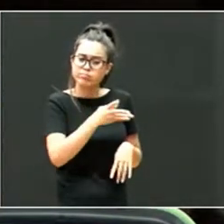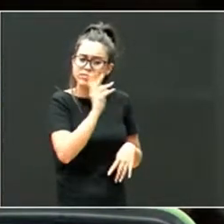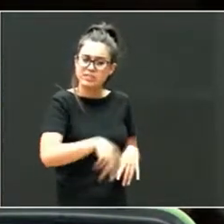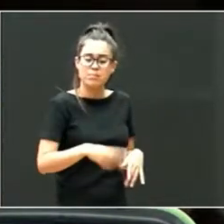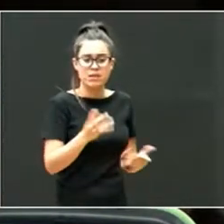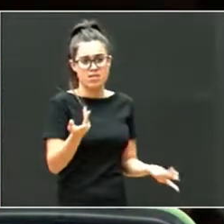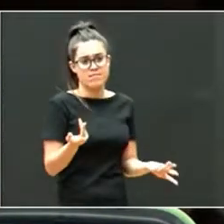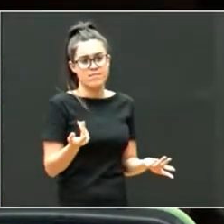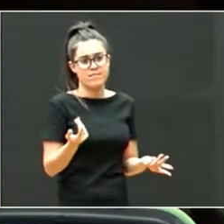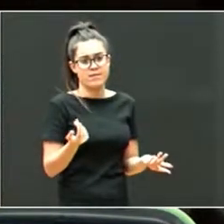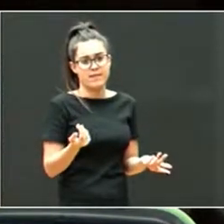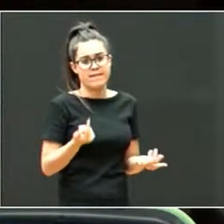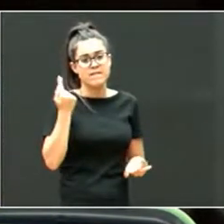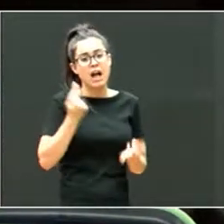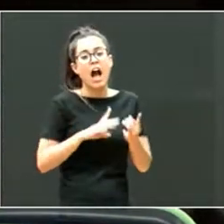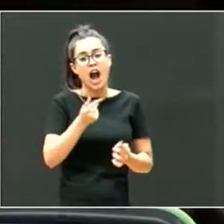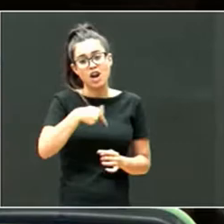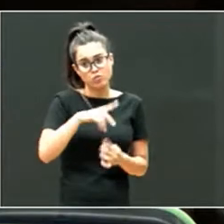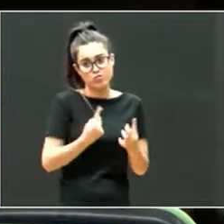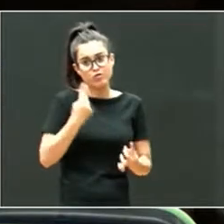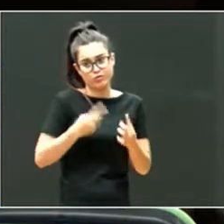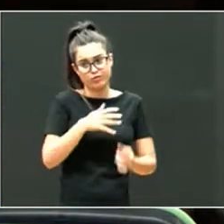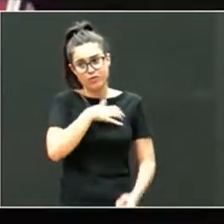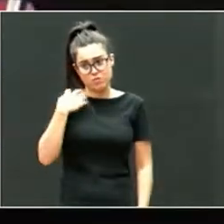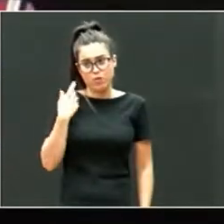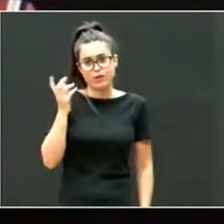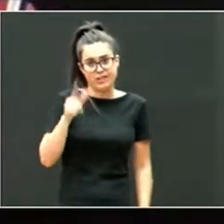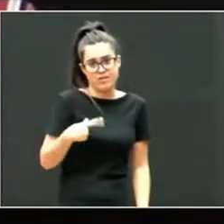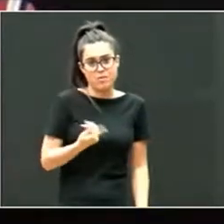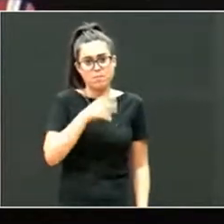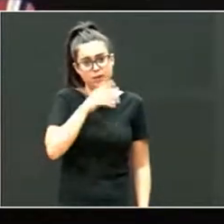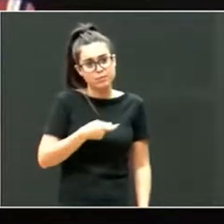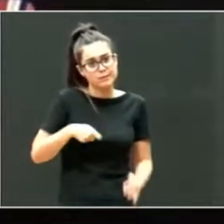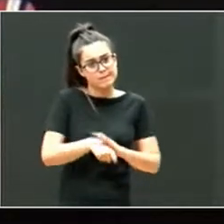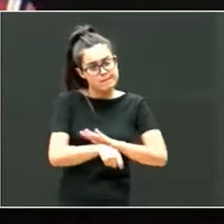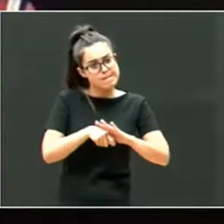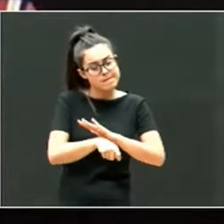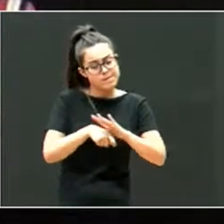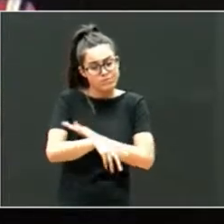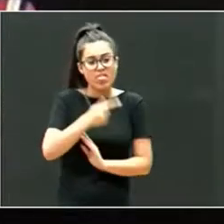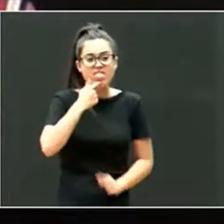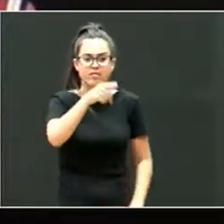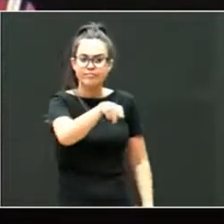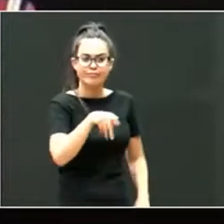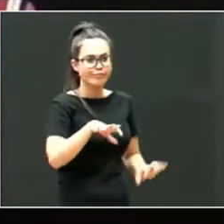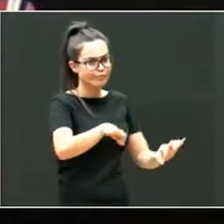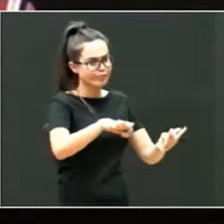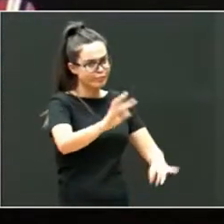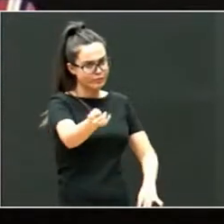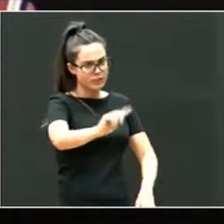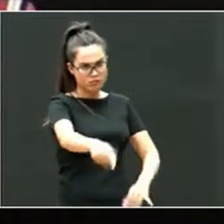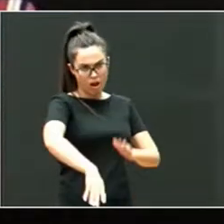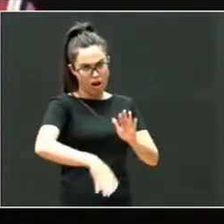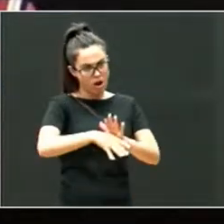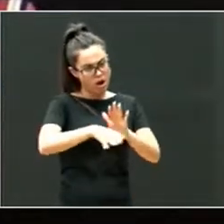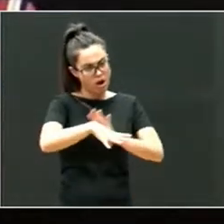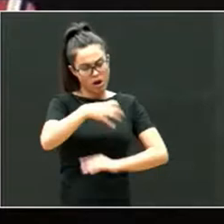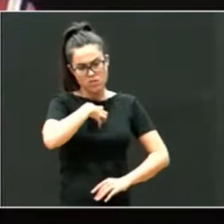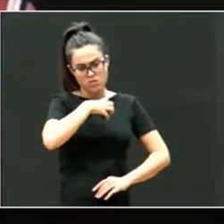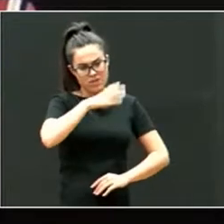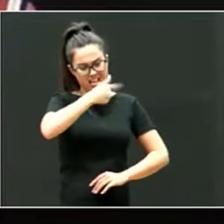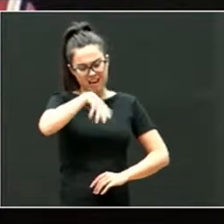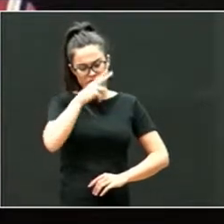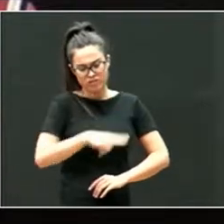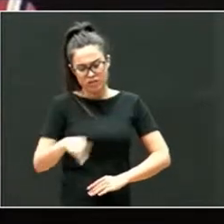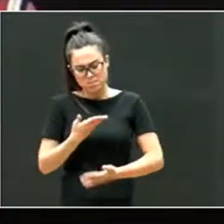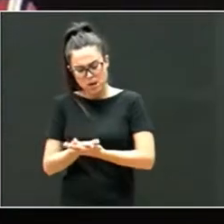a más de uno seguro que le hemos molestado, porque nos ha tocado el decir esto no, es decir, no podéis exigir a estos